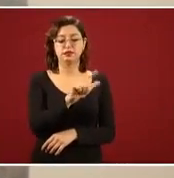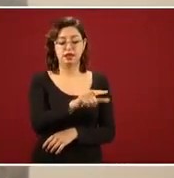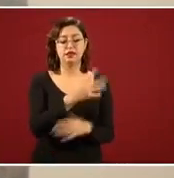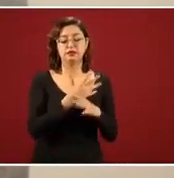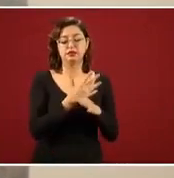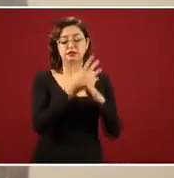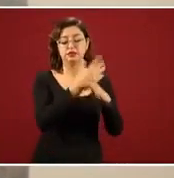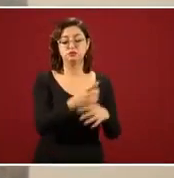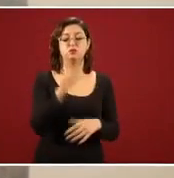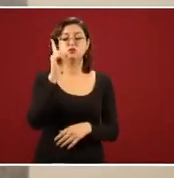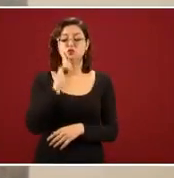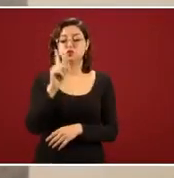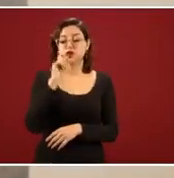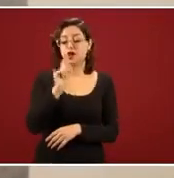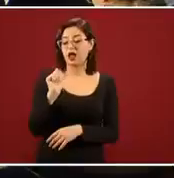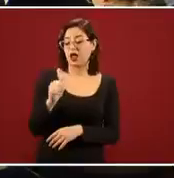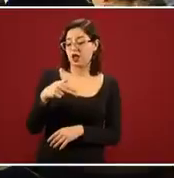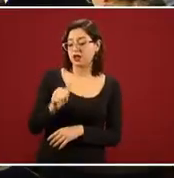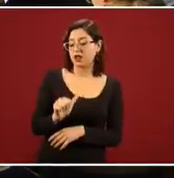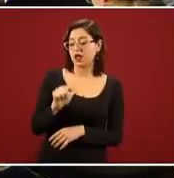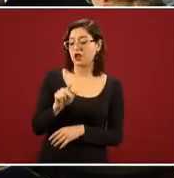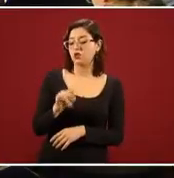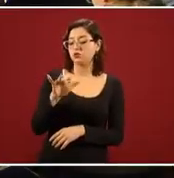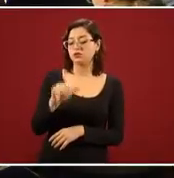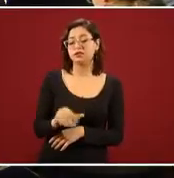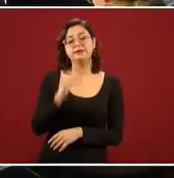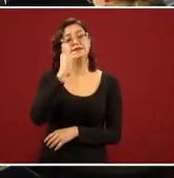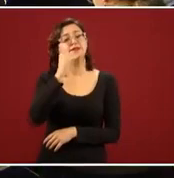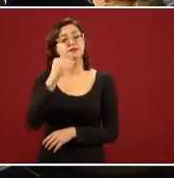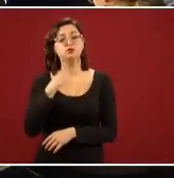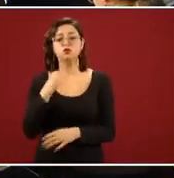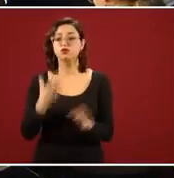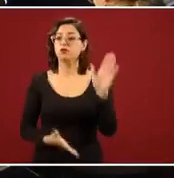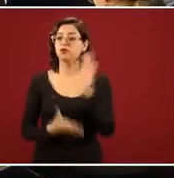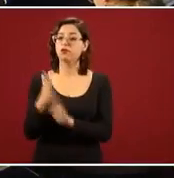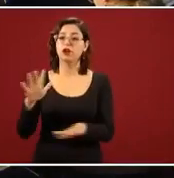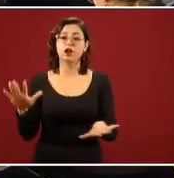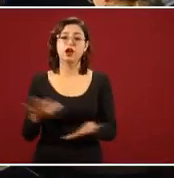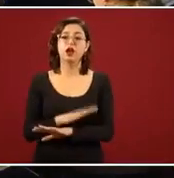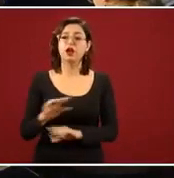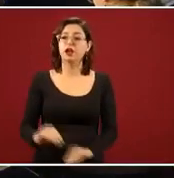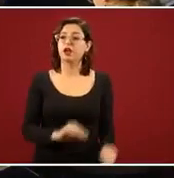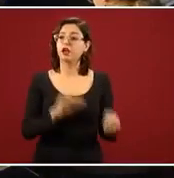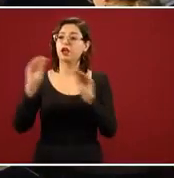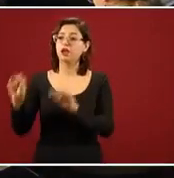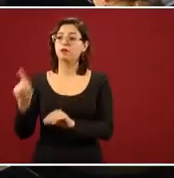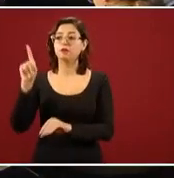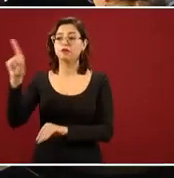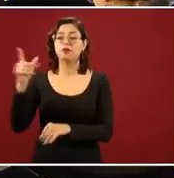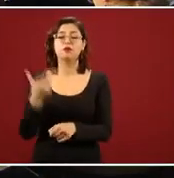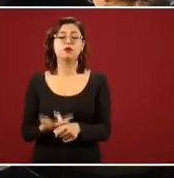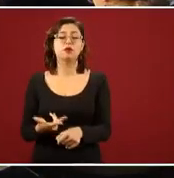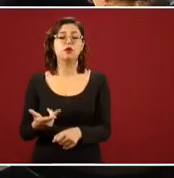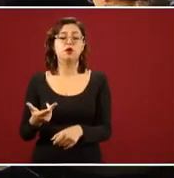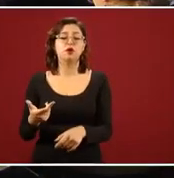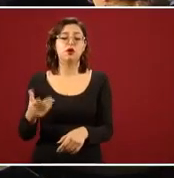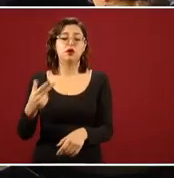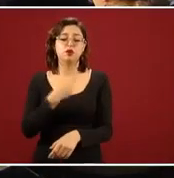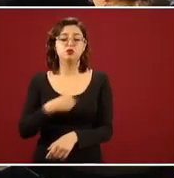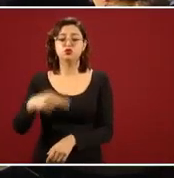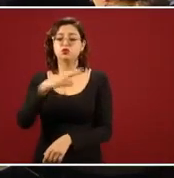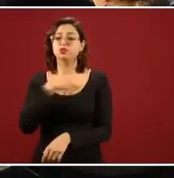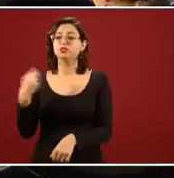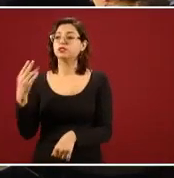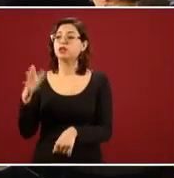Lucía Ruprecht se tuvo que ir del país a Suiza para recibir atención porque aquí se le abandonó.